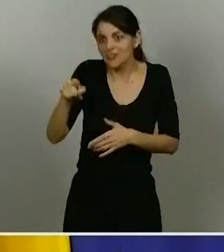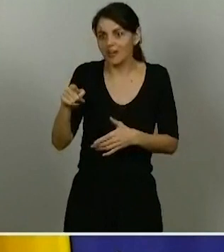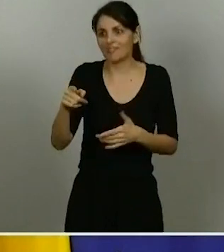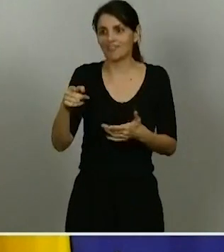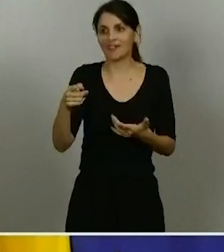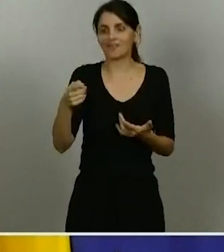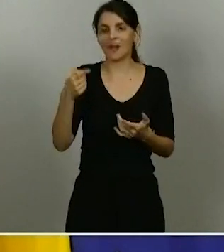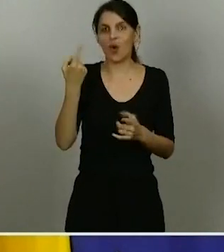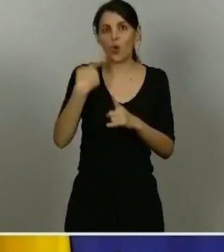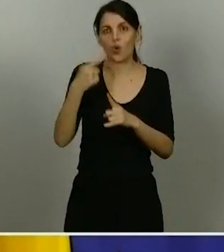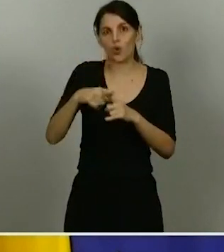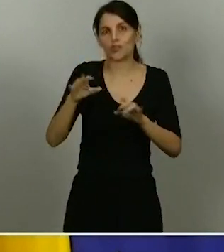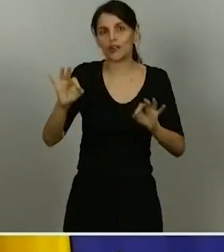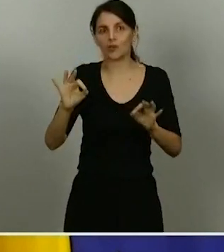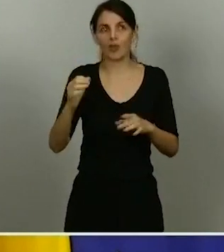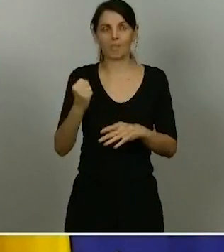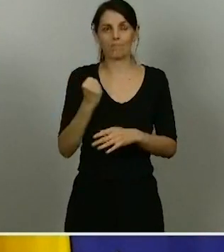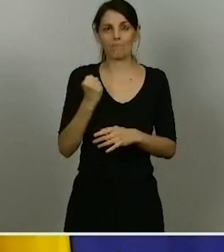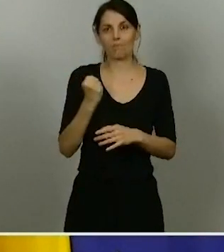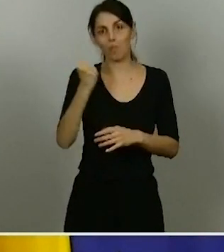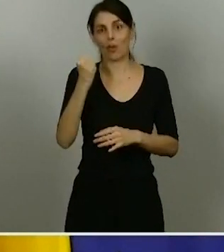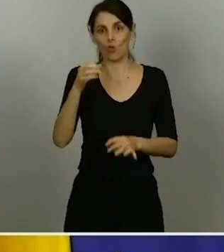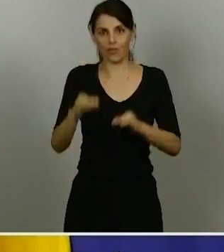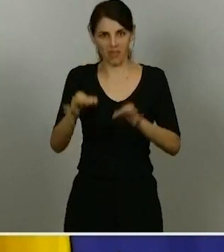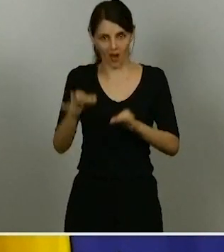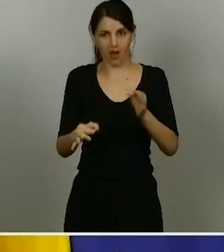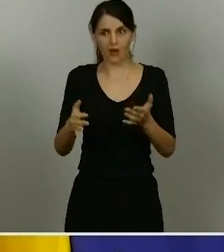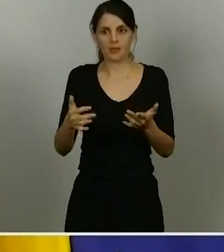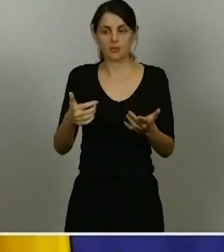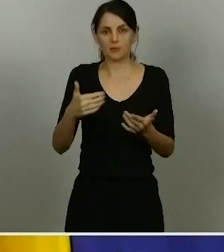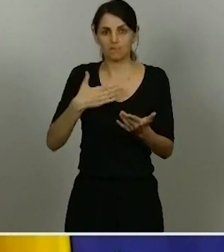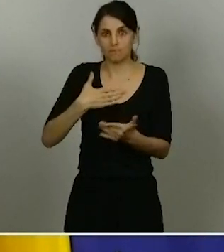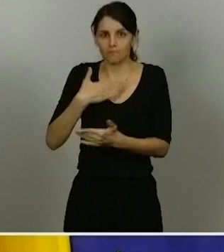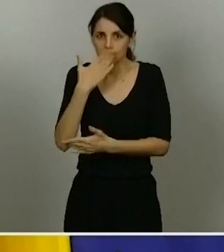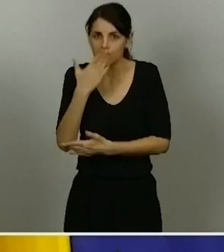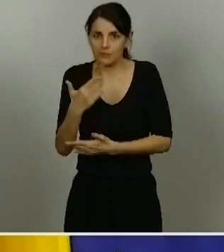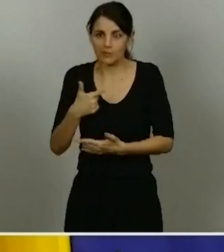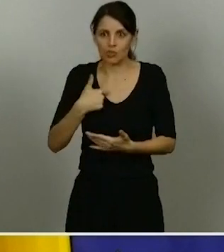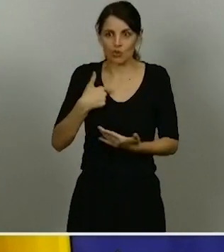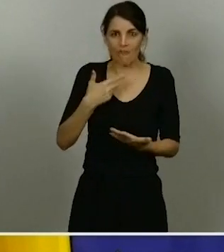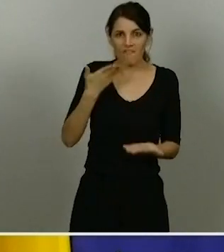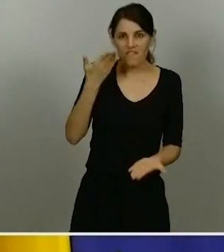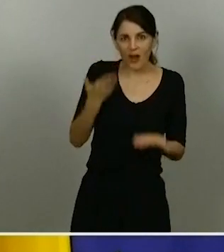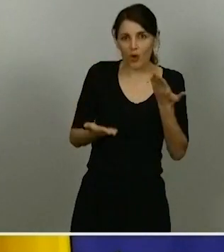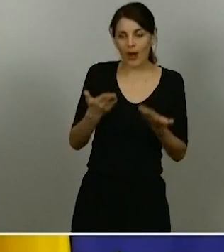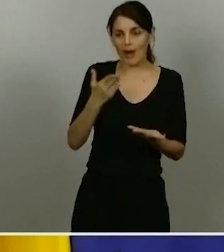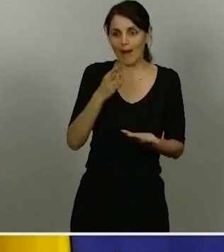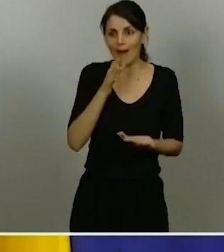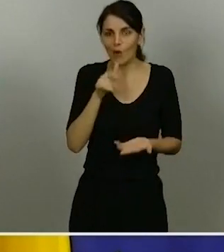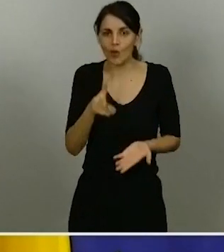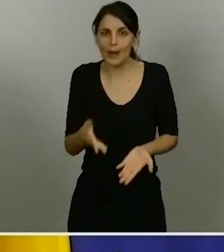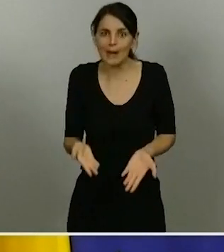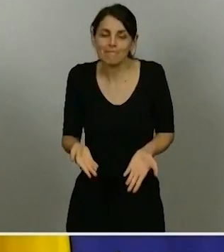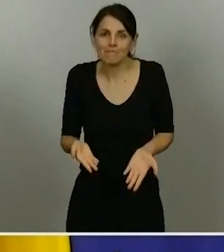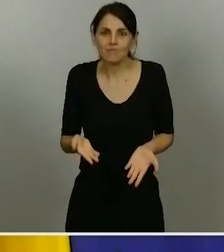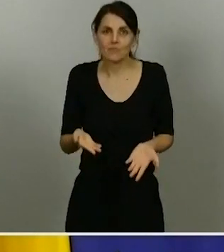relacionadas con el Poder Judicial, no debo valorarlas en cuanto a declaraciones o artículos